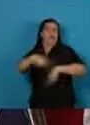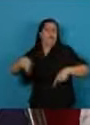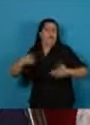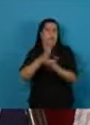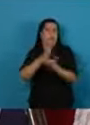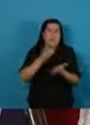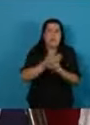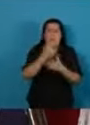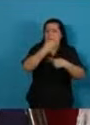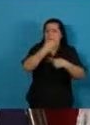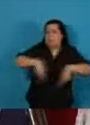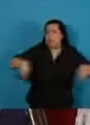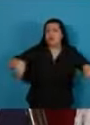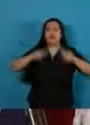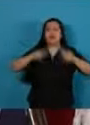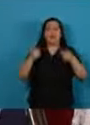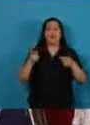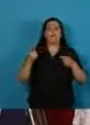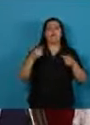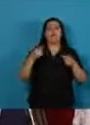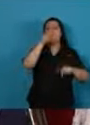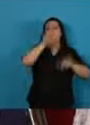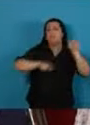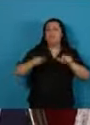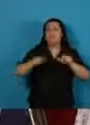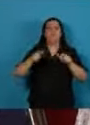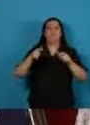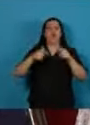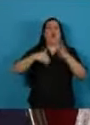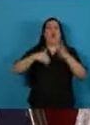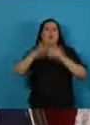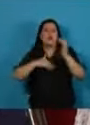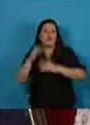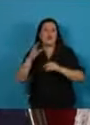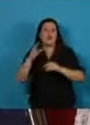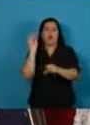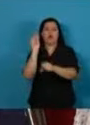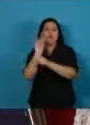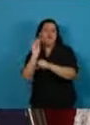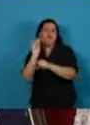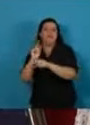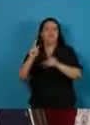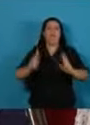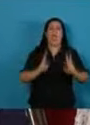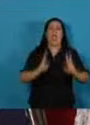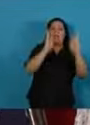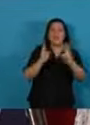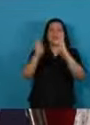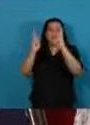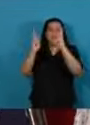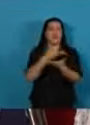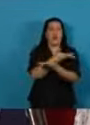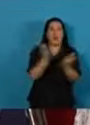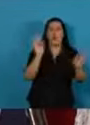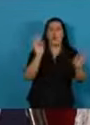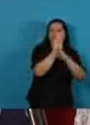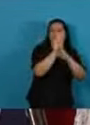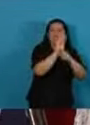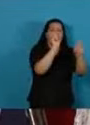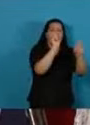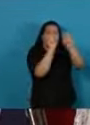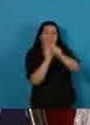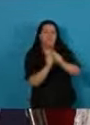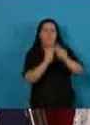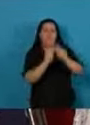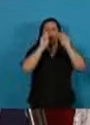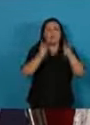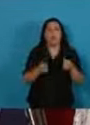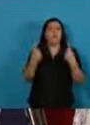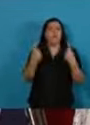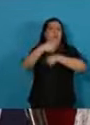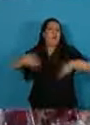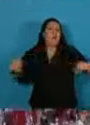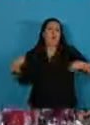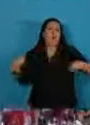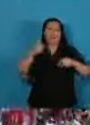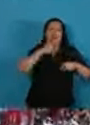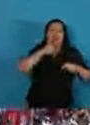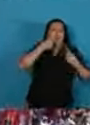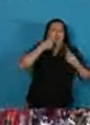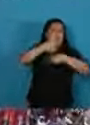ordenamiento urbano y territorial, la construcción y el mantenimiento de edificios públicos y la infraestructura hidráulica, entre otros.